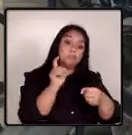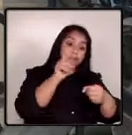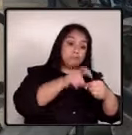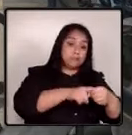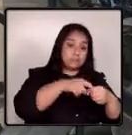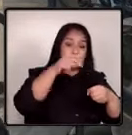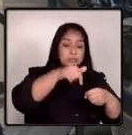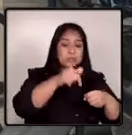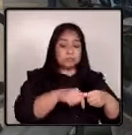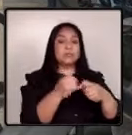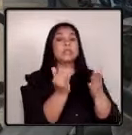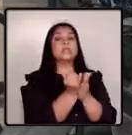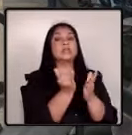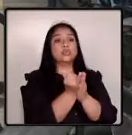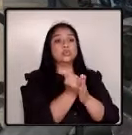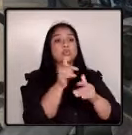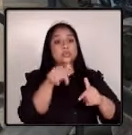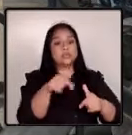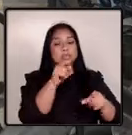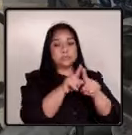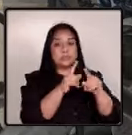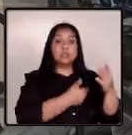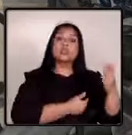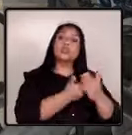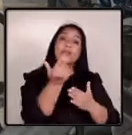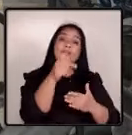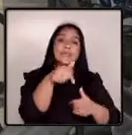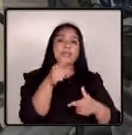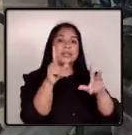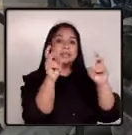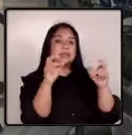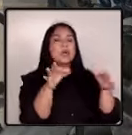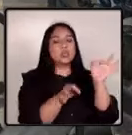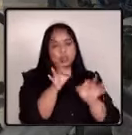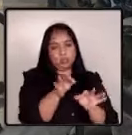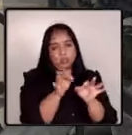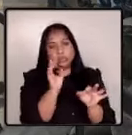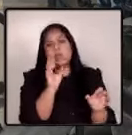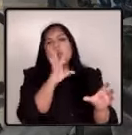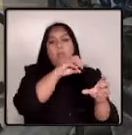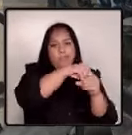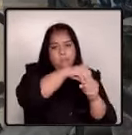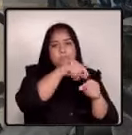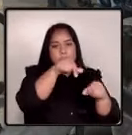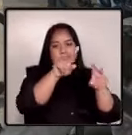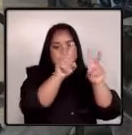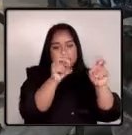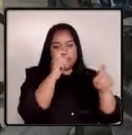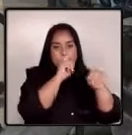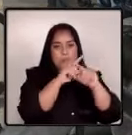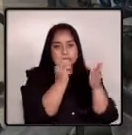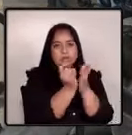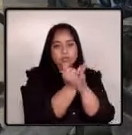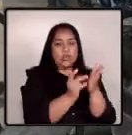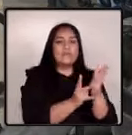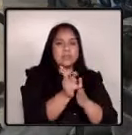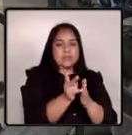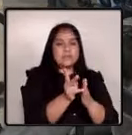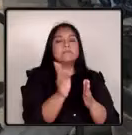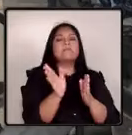de la instancia modernizadora del sector justicia, como parte de lo que compete al Instituto de la Víctima.